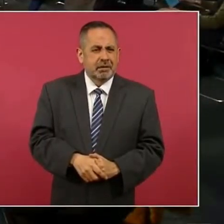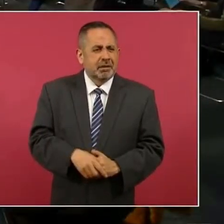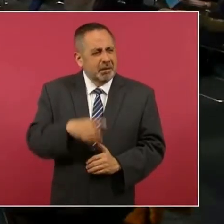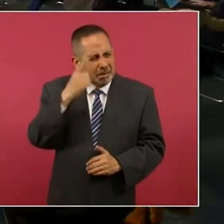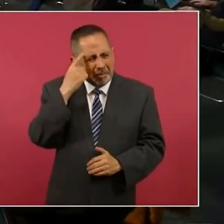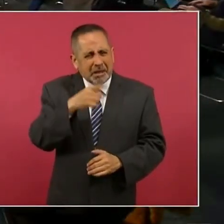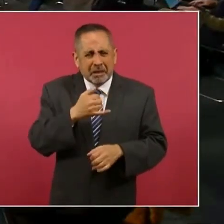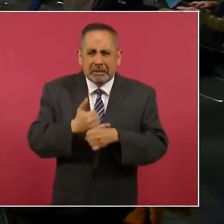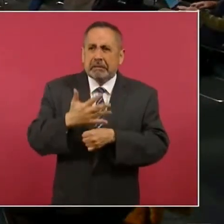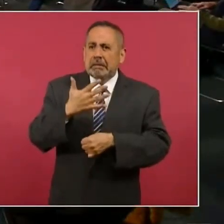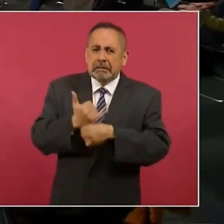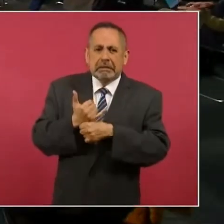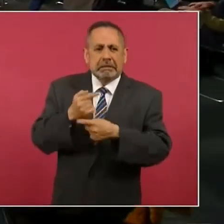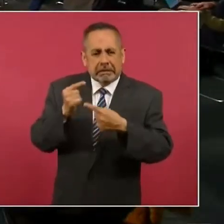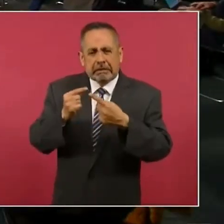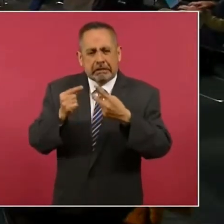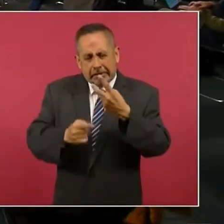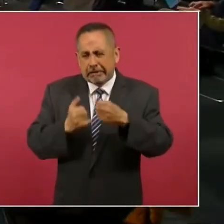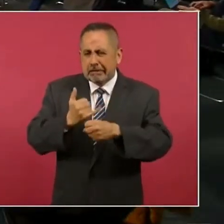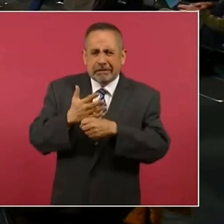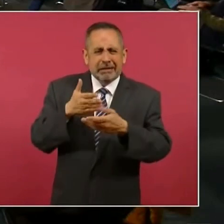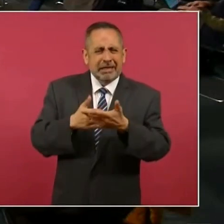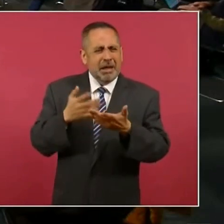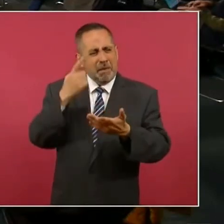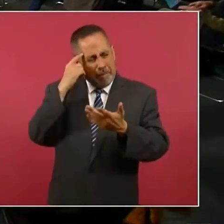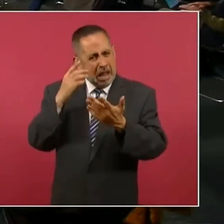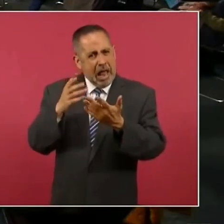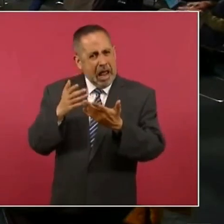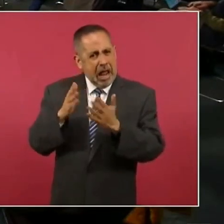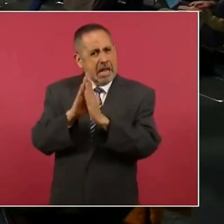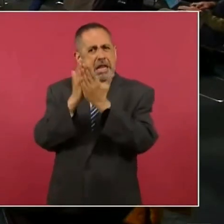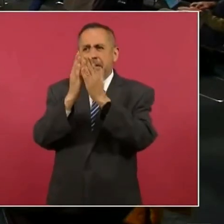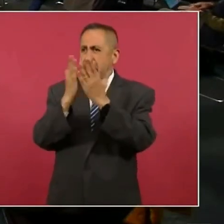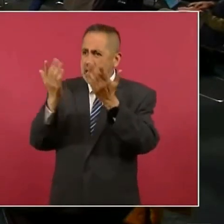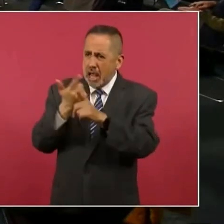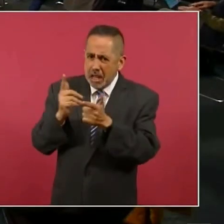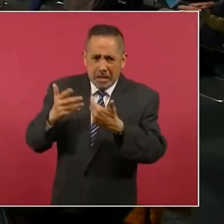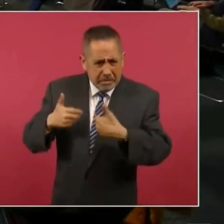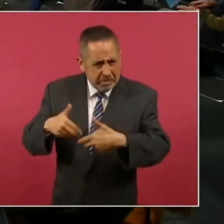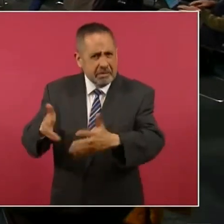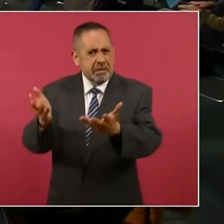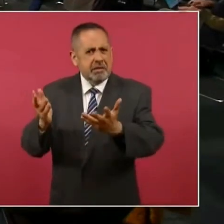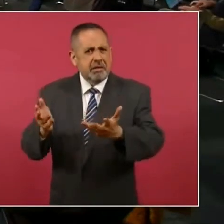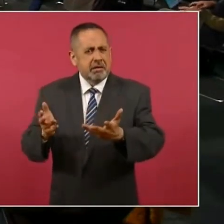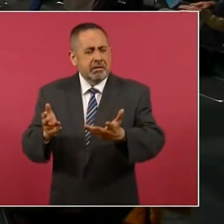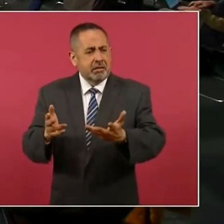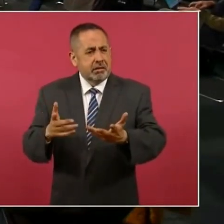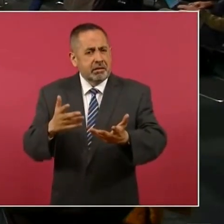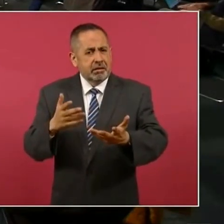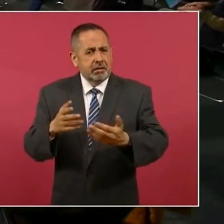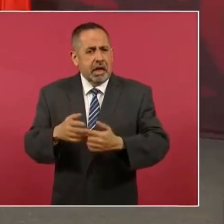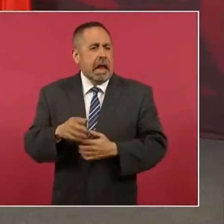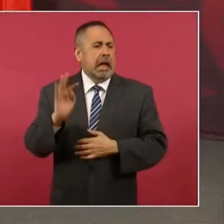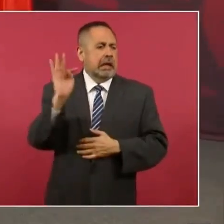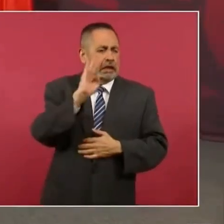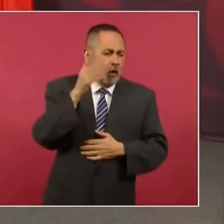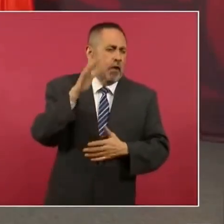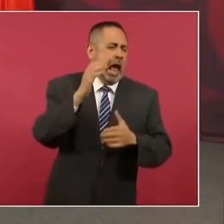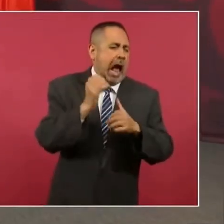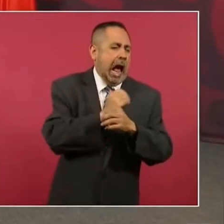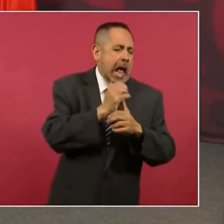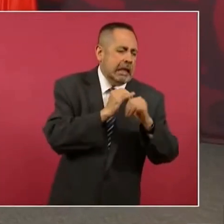trabas a una librerías, librerías, si se tratara de una cantina.